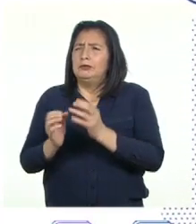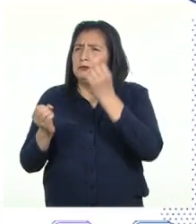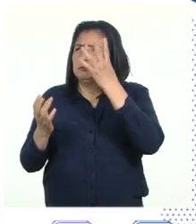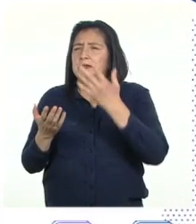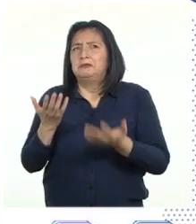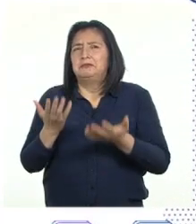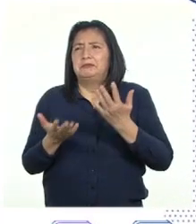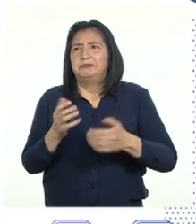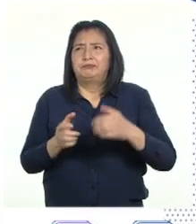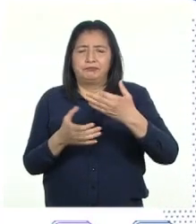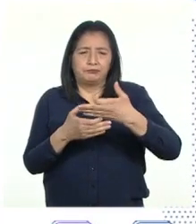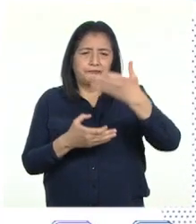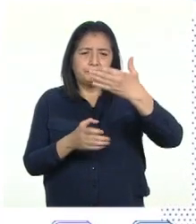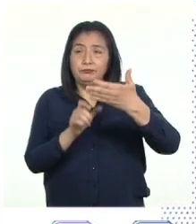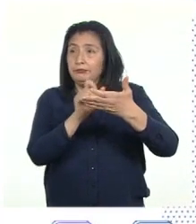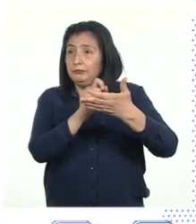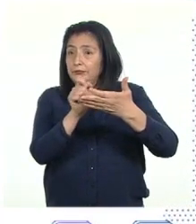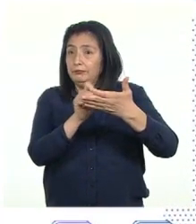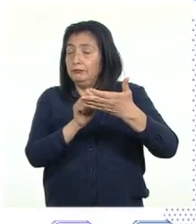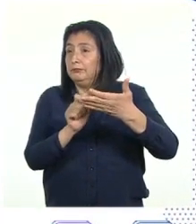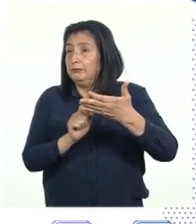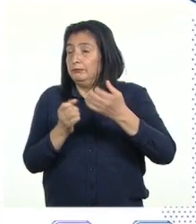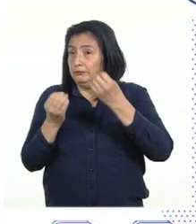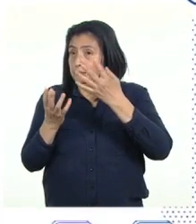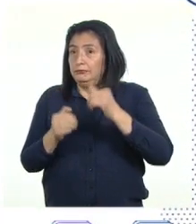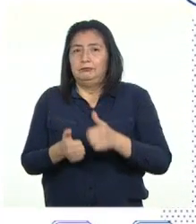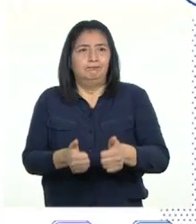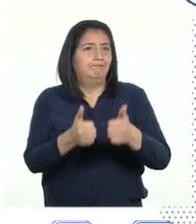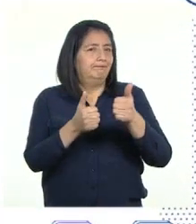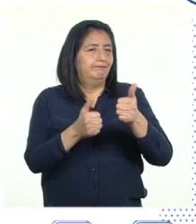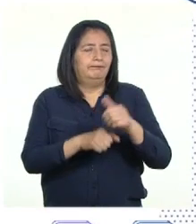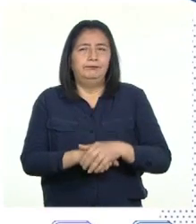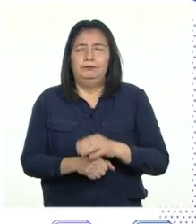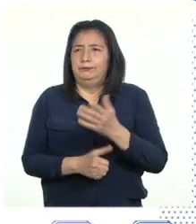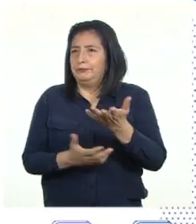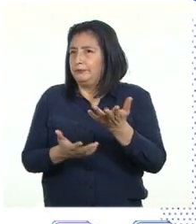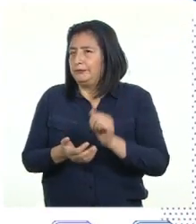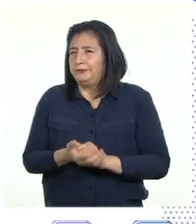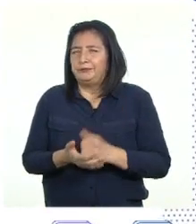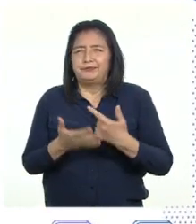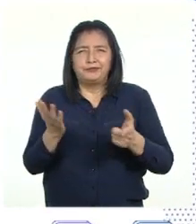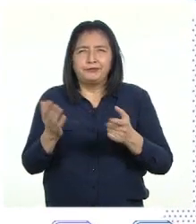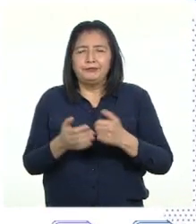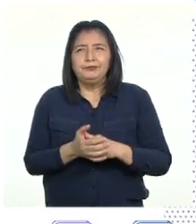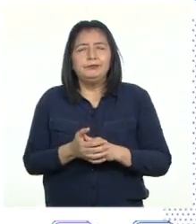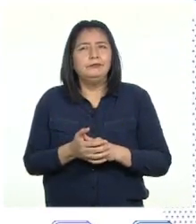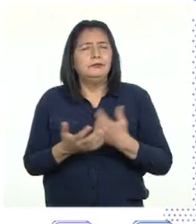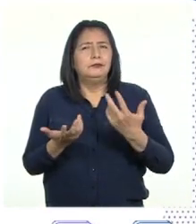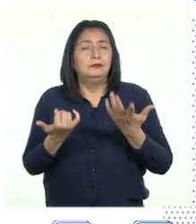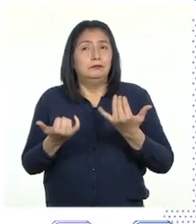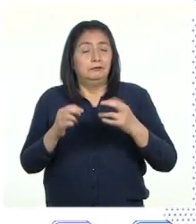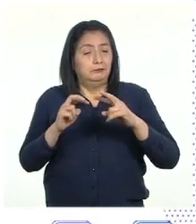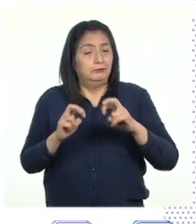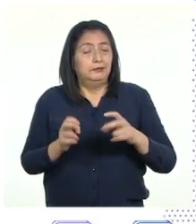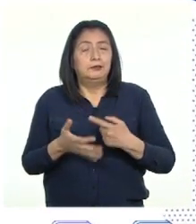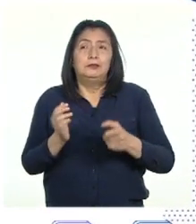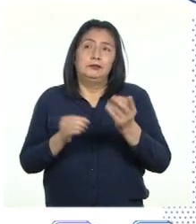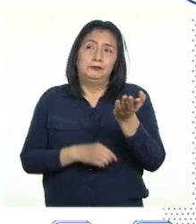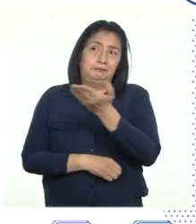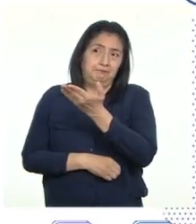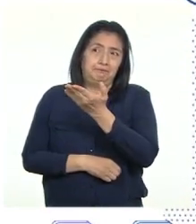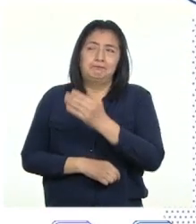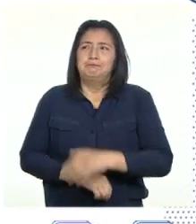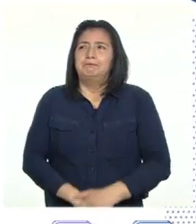Podría ser una ficha en la que registremos la información Excelente, entonces la tabla para nuestra investigación quedaría